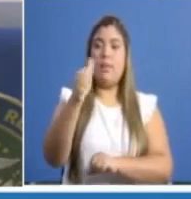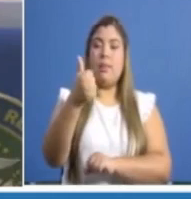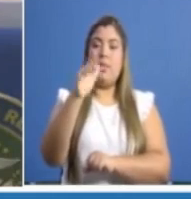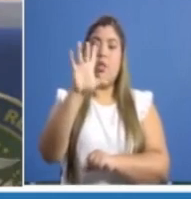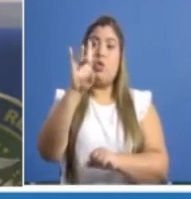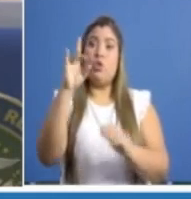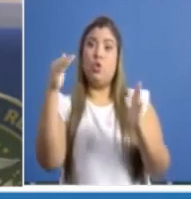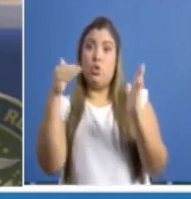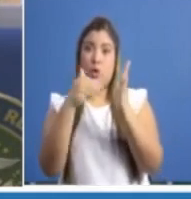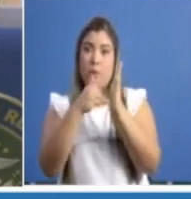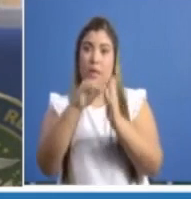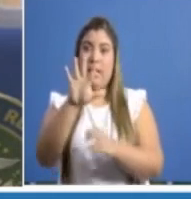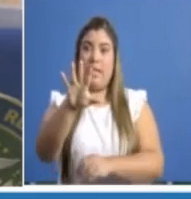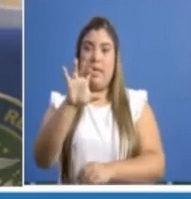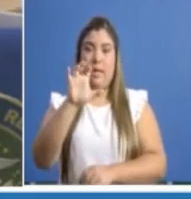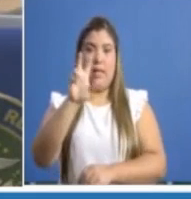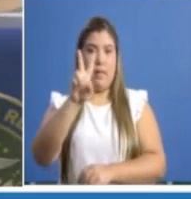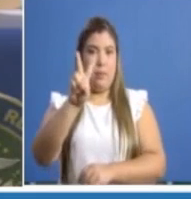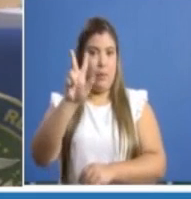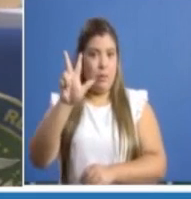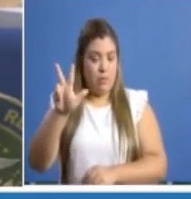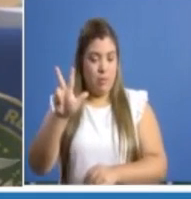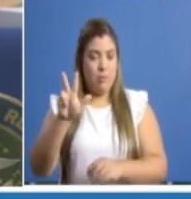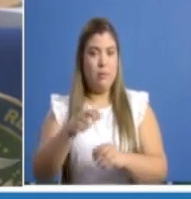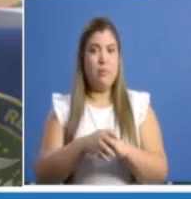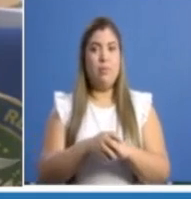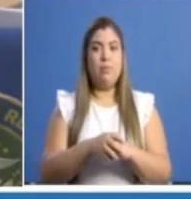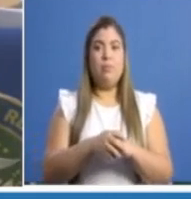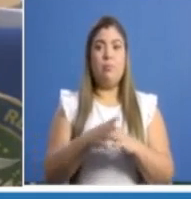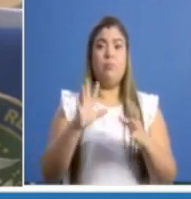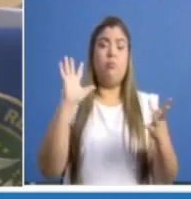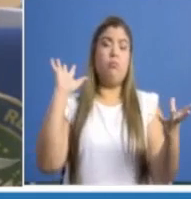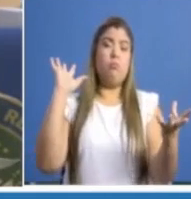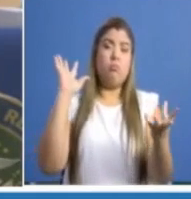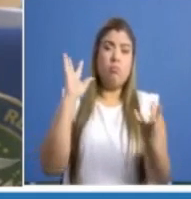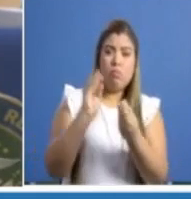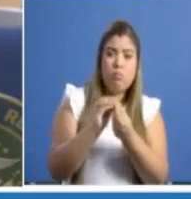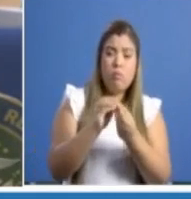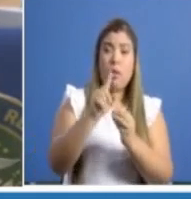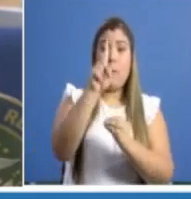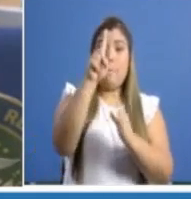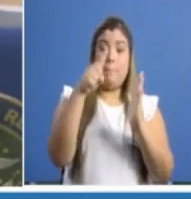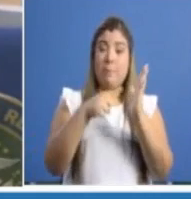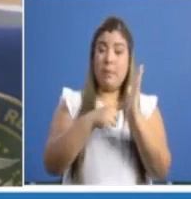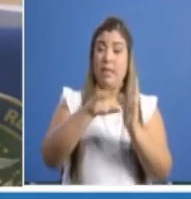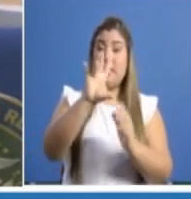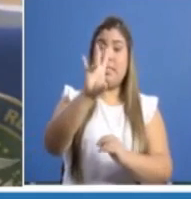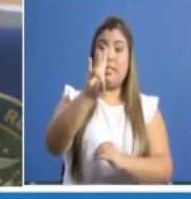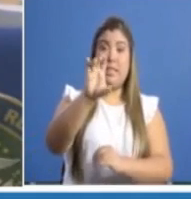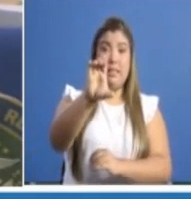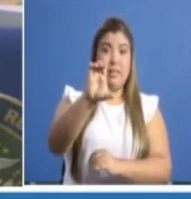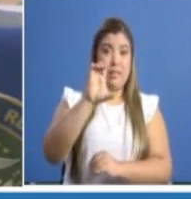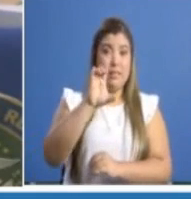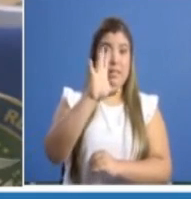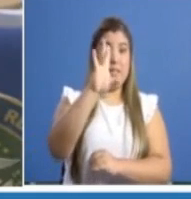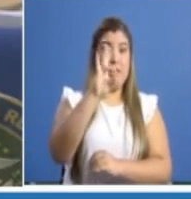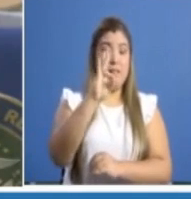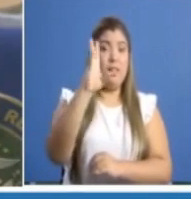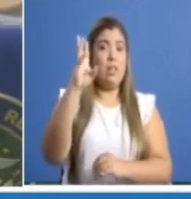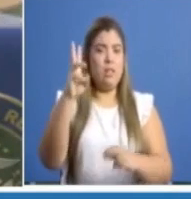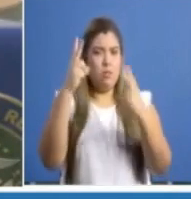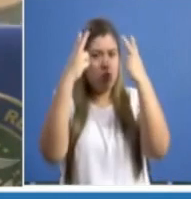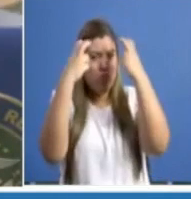.523. Se ha alcanzado un total de 1.776